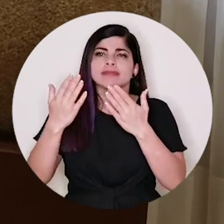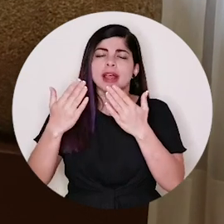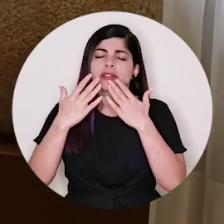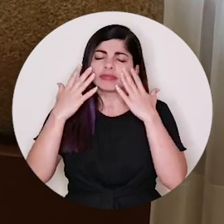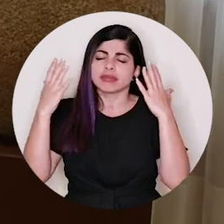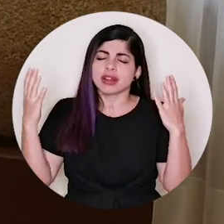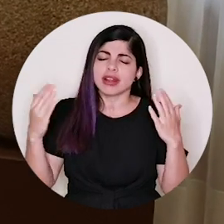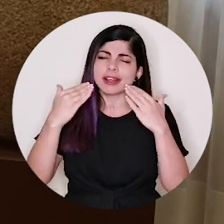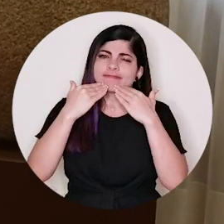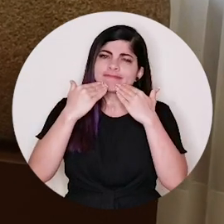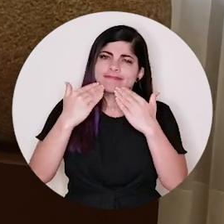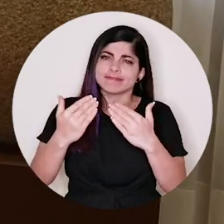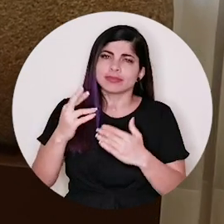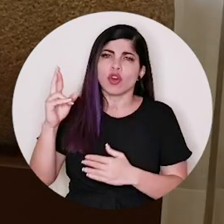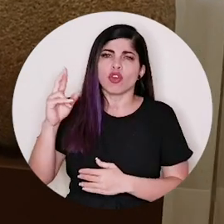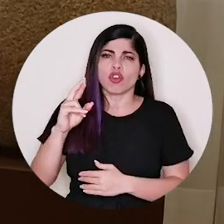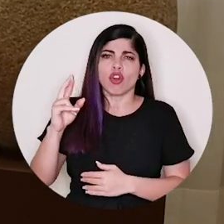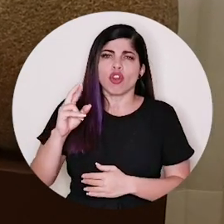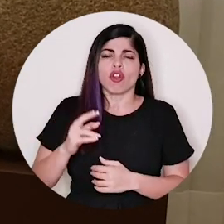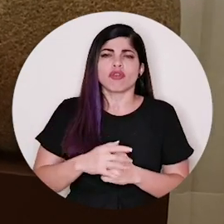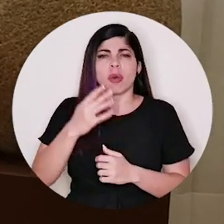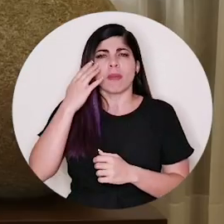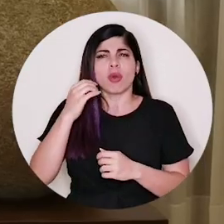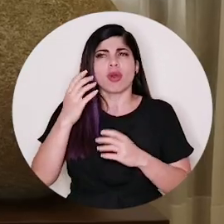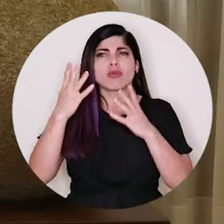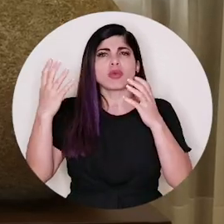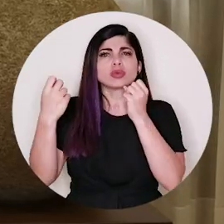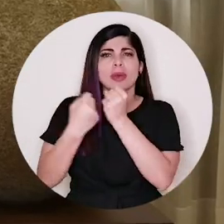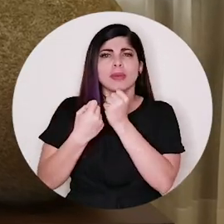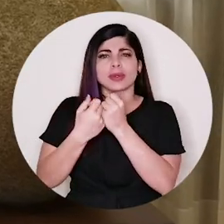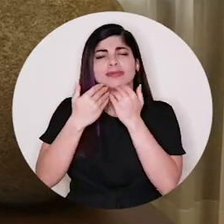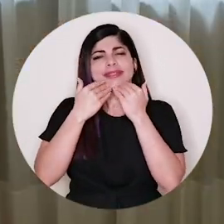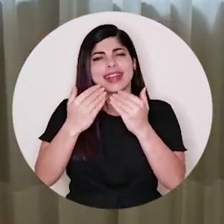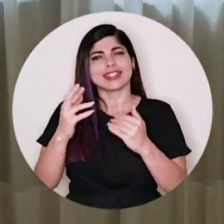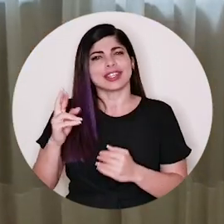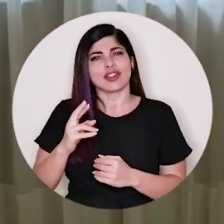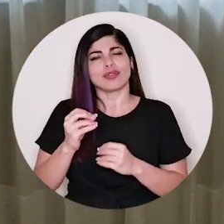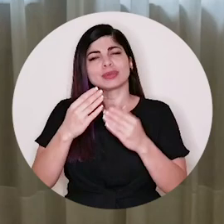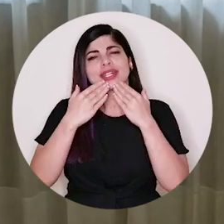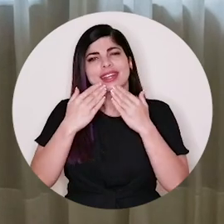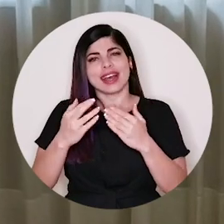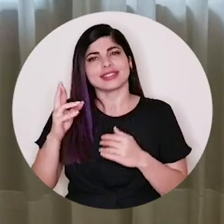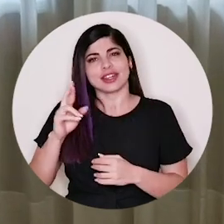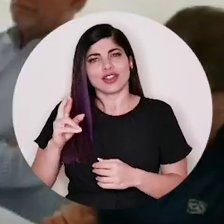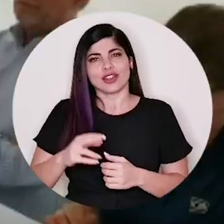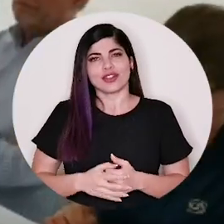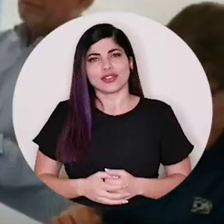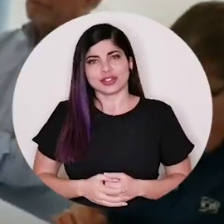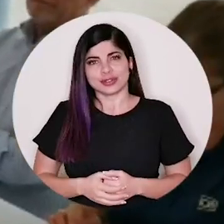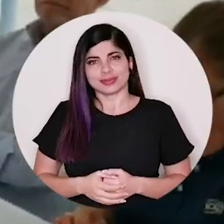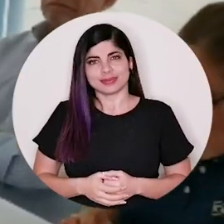gran agradecimiento a Don Rodolfo por todos sus aportes. Gracias, Don Rodolfo. Muchas gracias, Don Rodolfo.